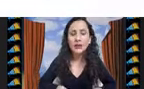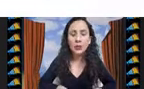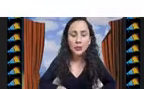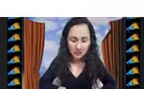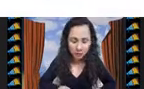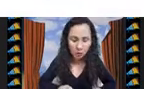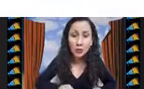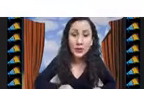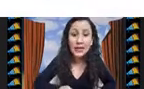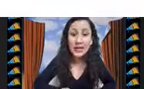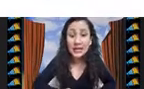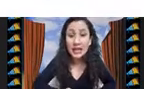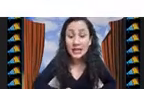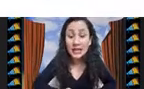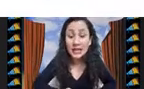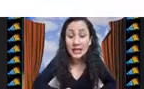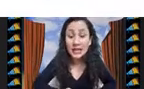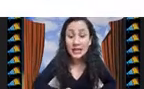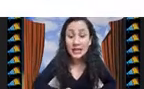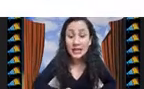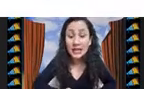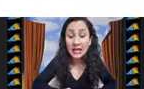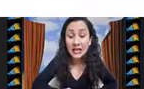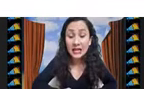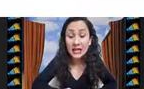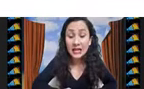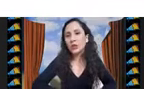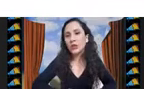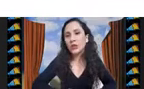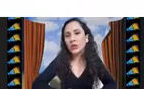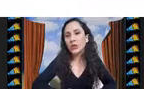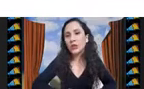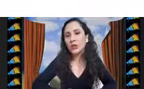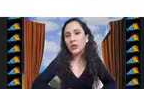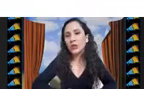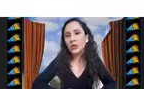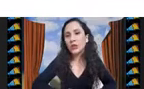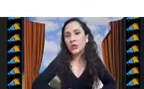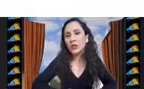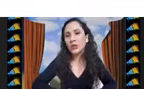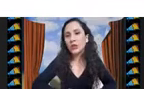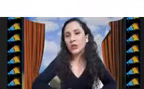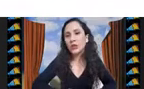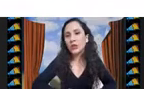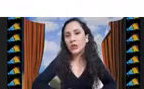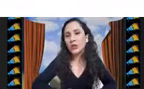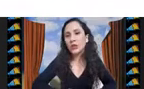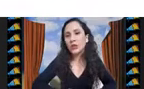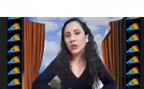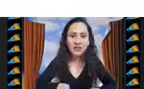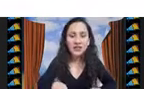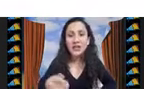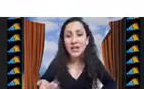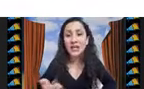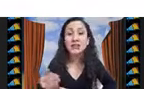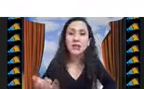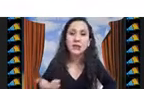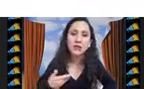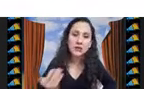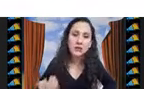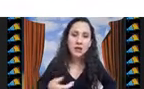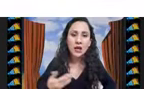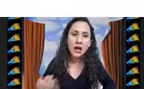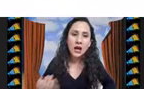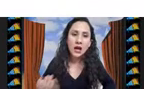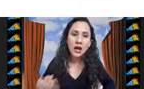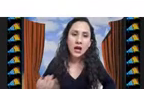problemas de optimización numérica de gran escala ahí estamos aplicando un algoritmo genético de agrupación y estamos tratando un poco de entender también qué